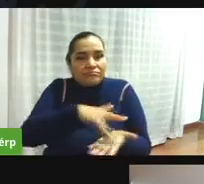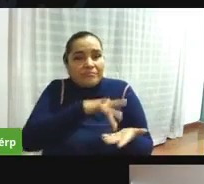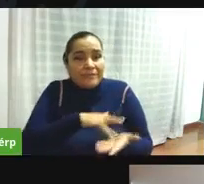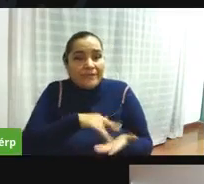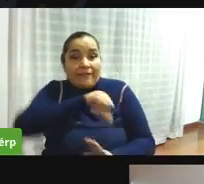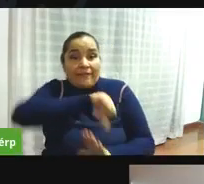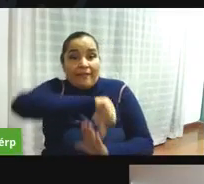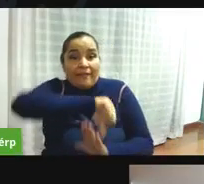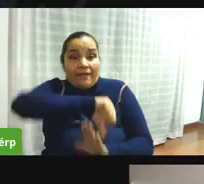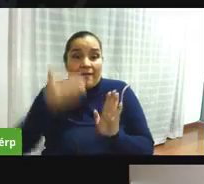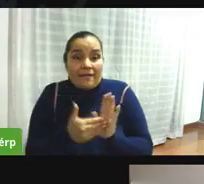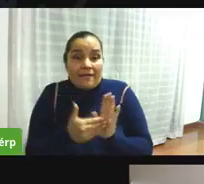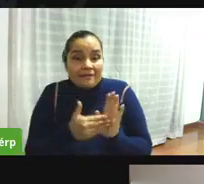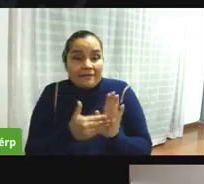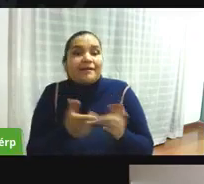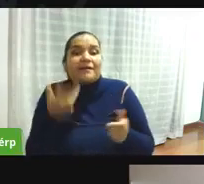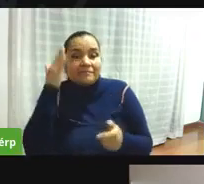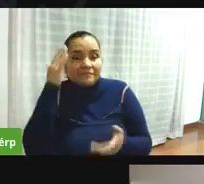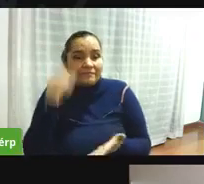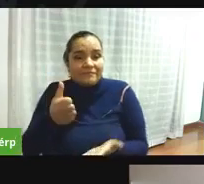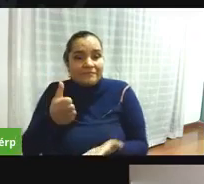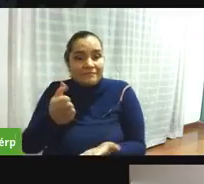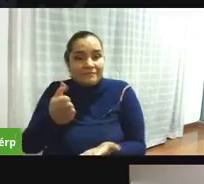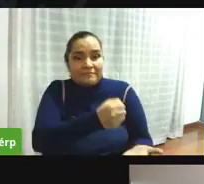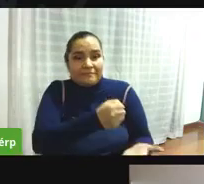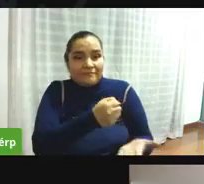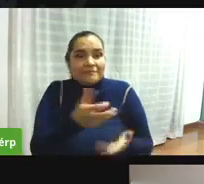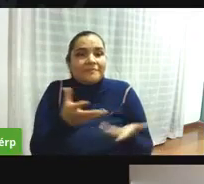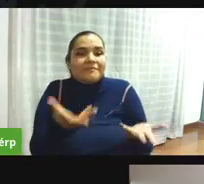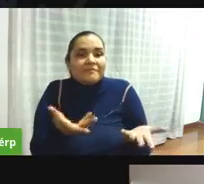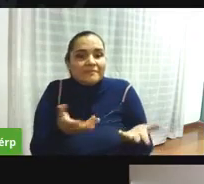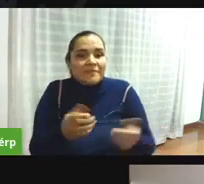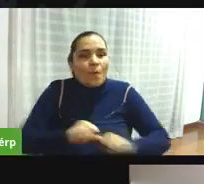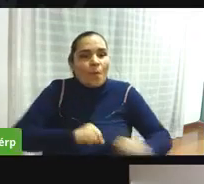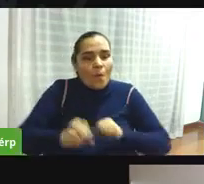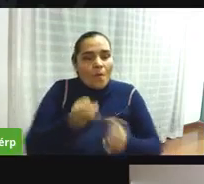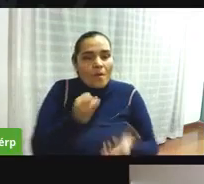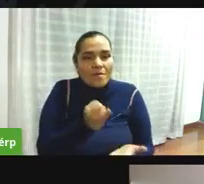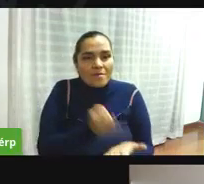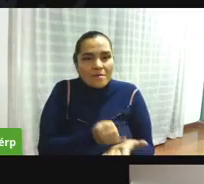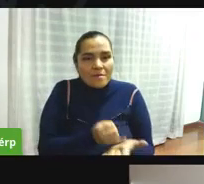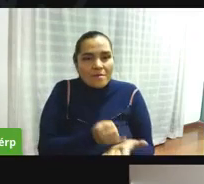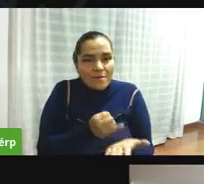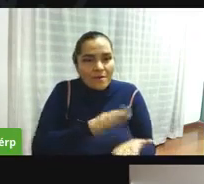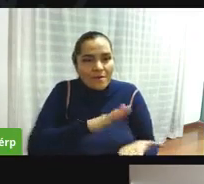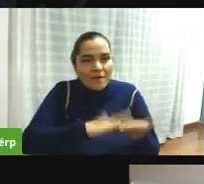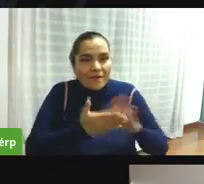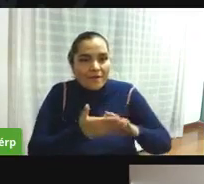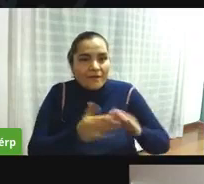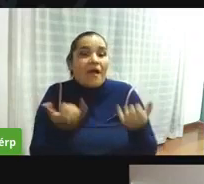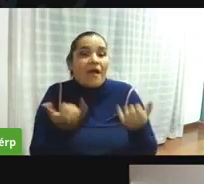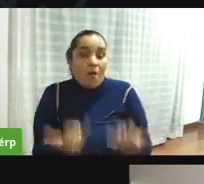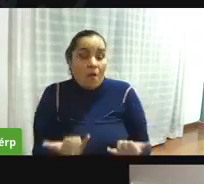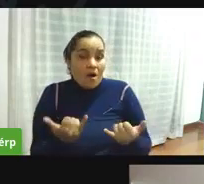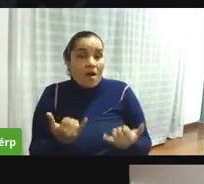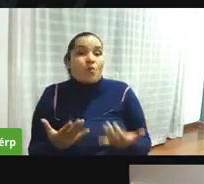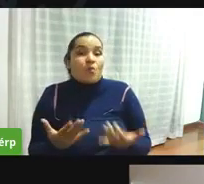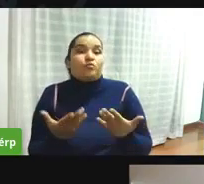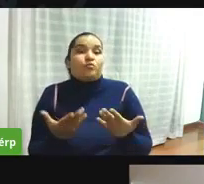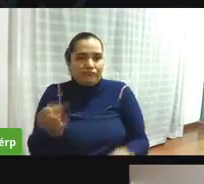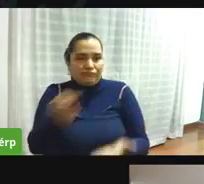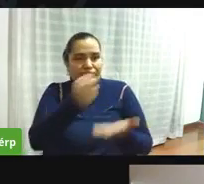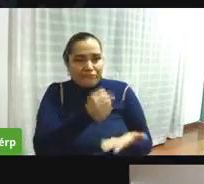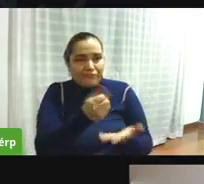rector en materia de presupuesto participativo en la ciudad de los comunales nunca estuvieron con una mejor posibilidad presupuesto participativo un proceso